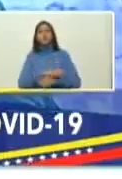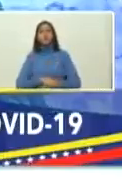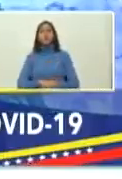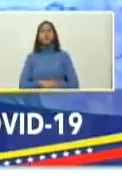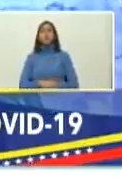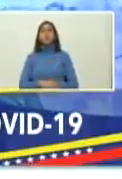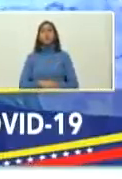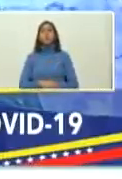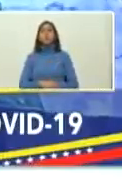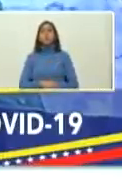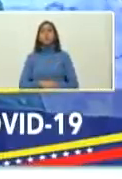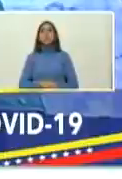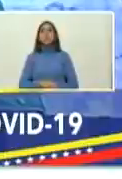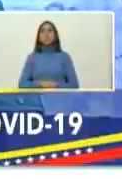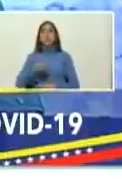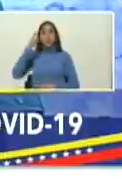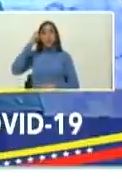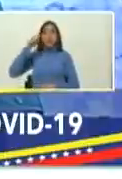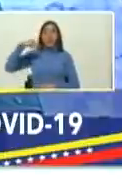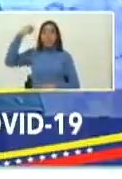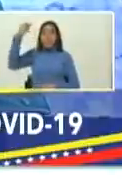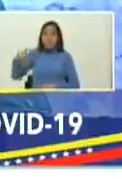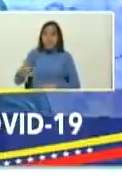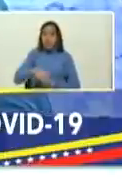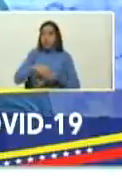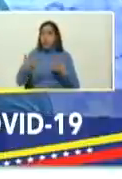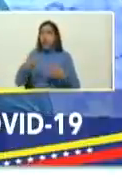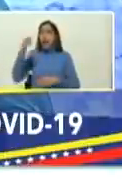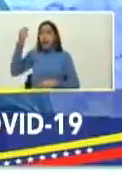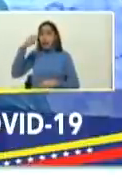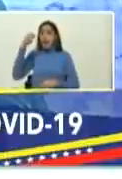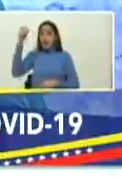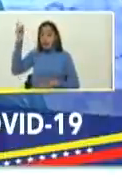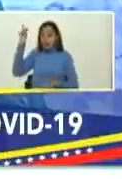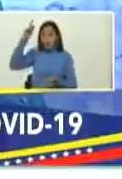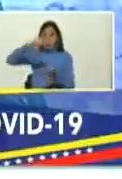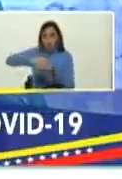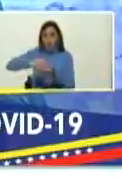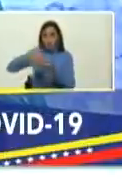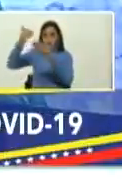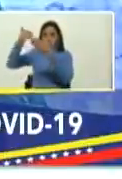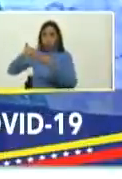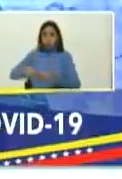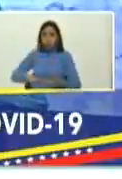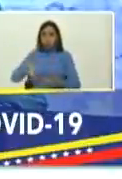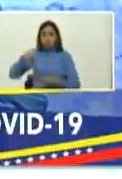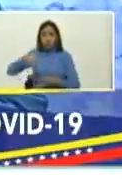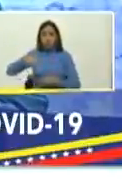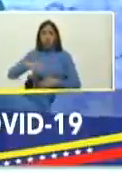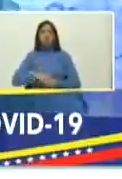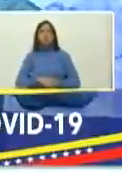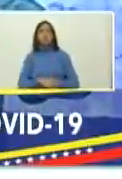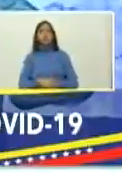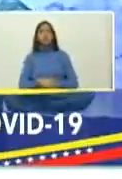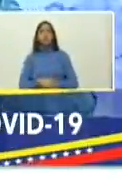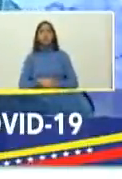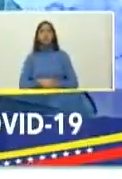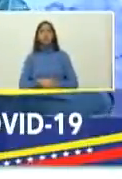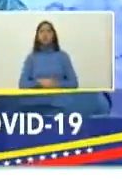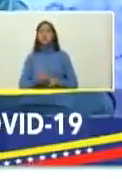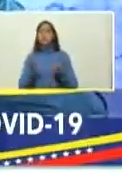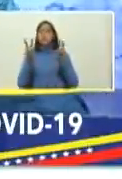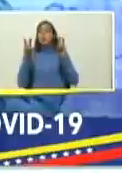el día de mañana llega una de estas medicinas que nueva